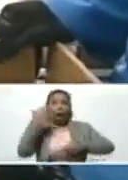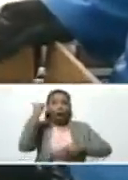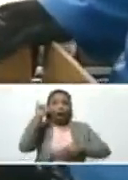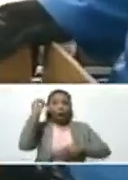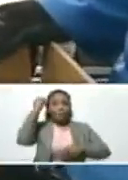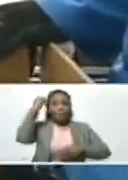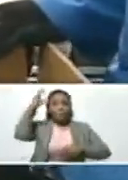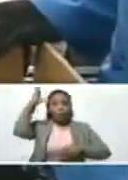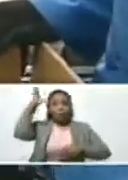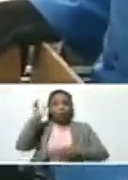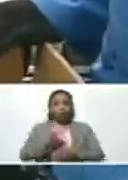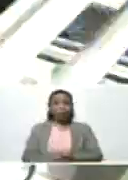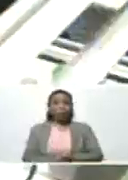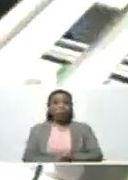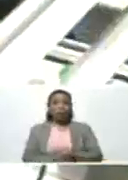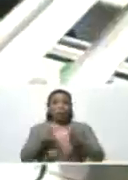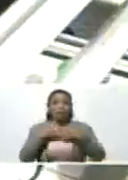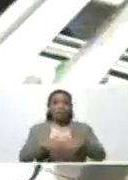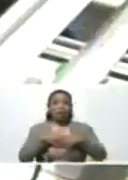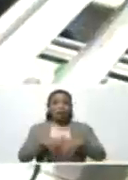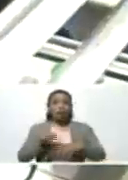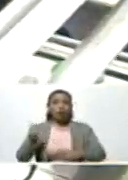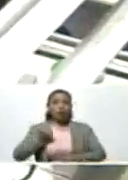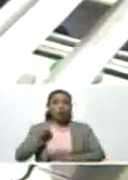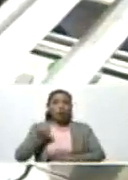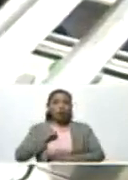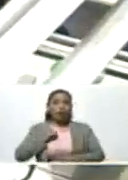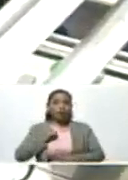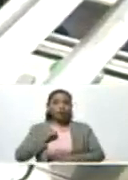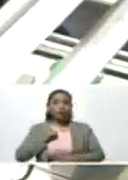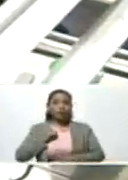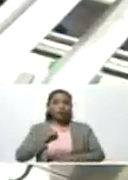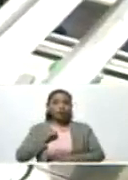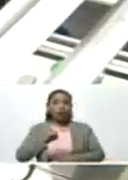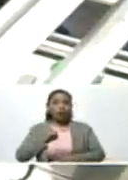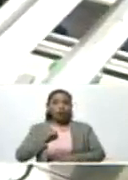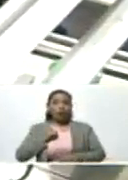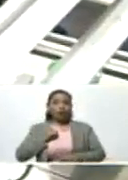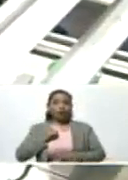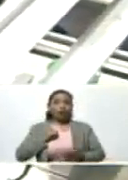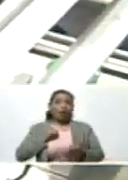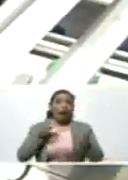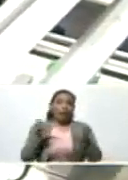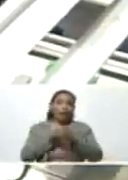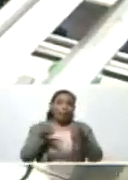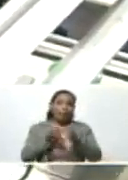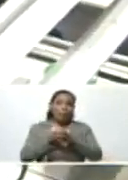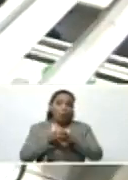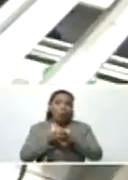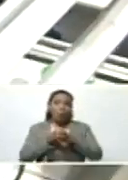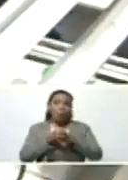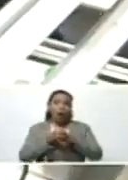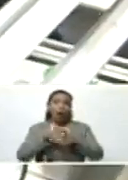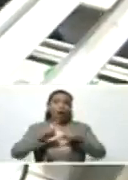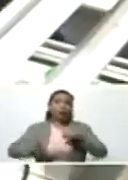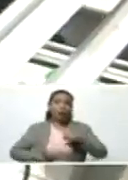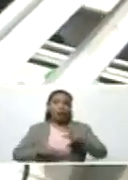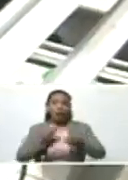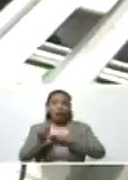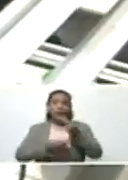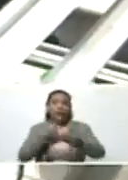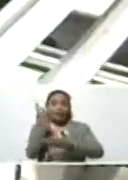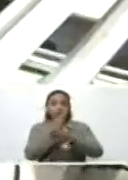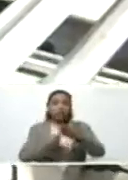capacidad de industrializar cualquier dispositivo electrónico que sea diseñado en nuestros entes de